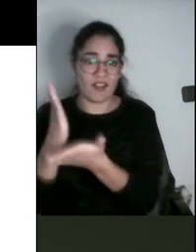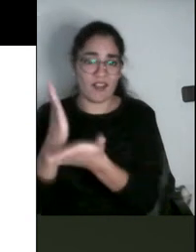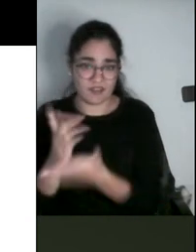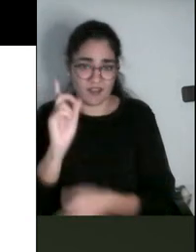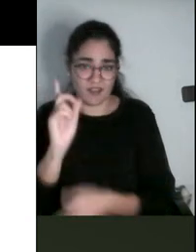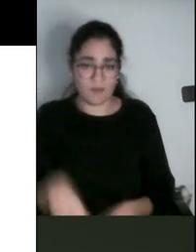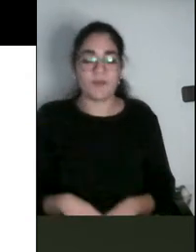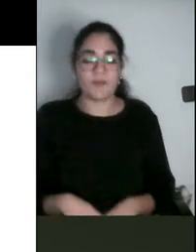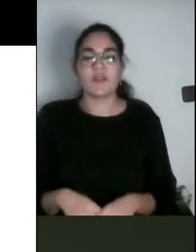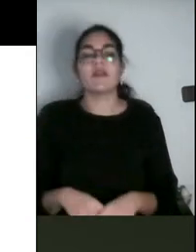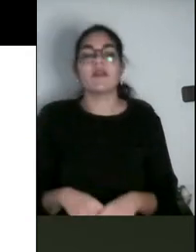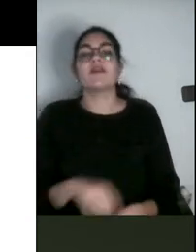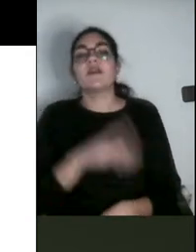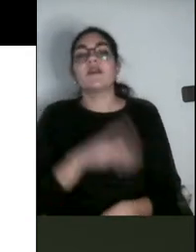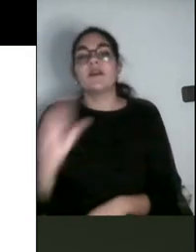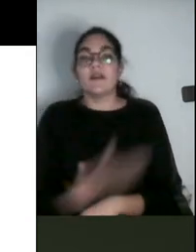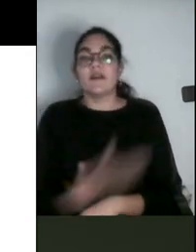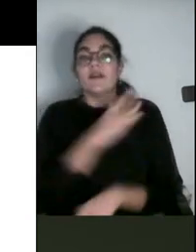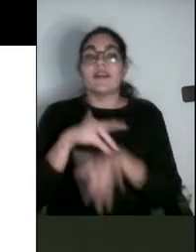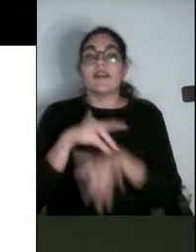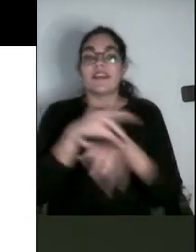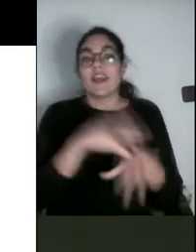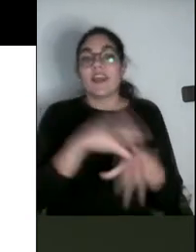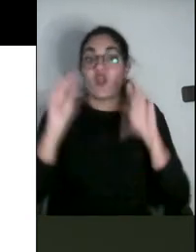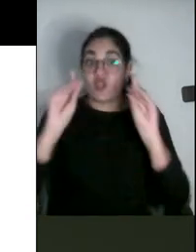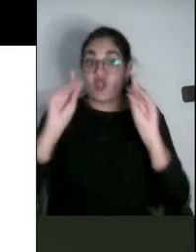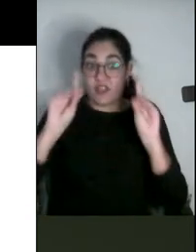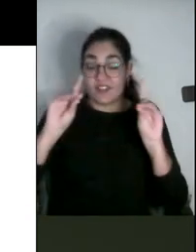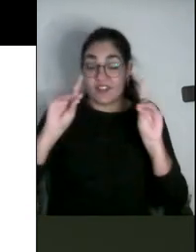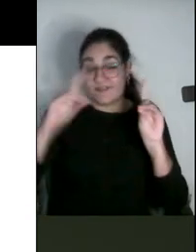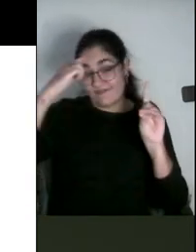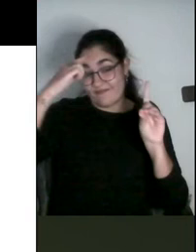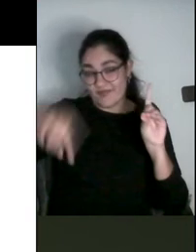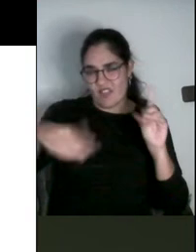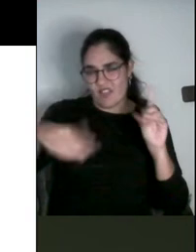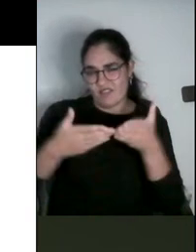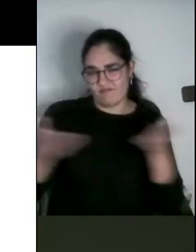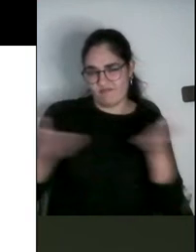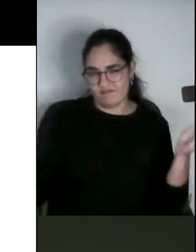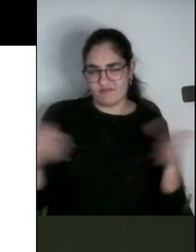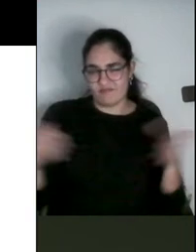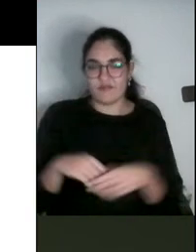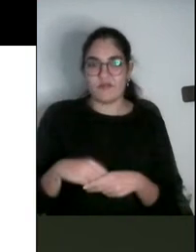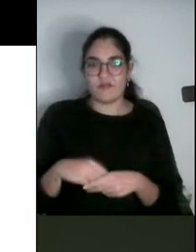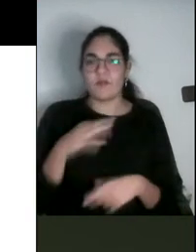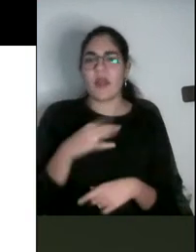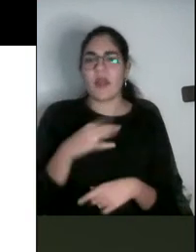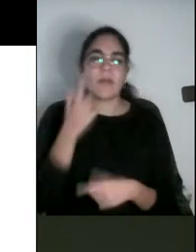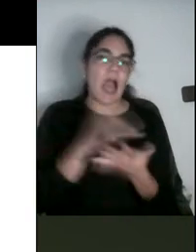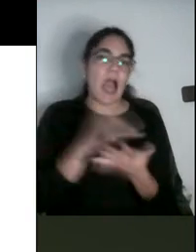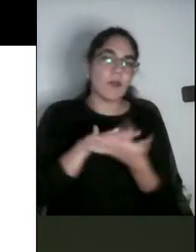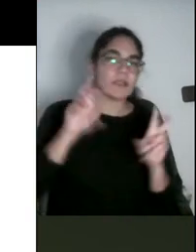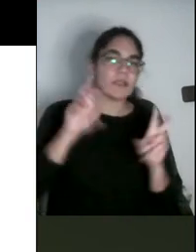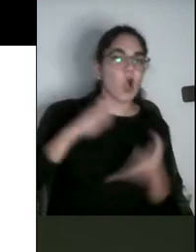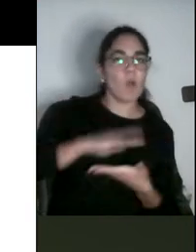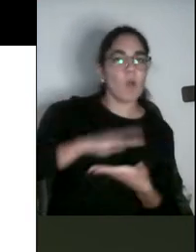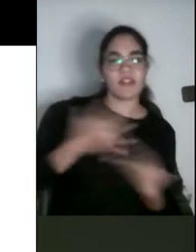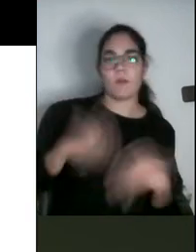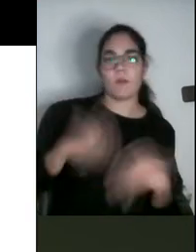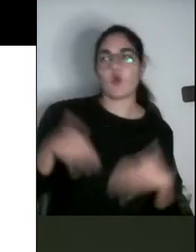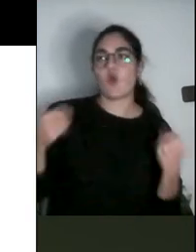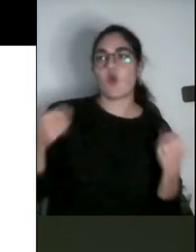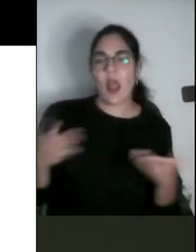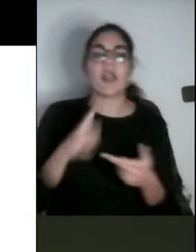Las guías docentes abarcan, como sabemos, desde el ámbito competencial, lo que es la